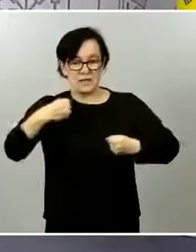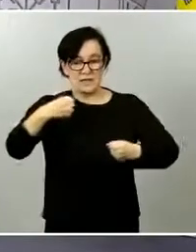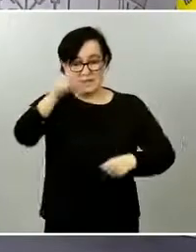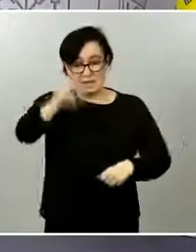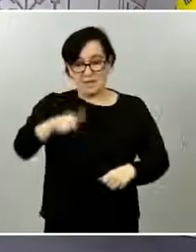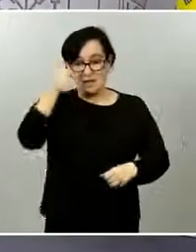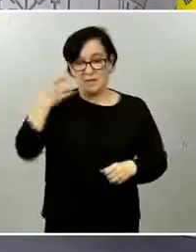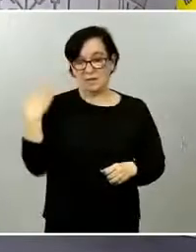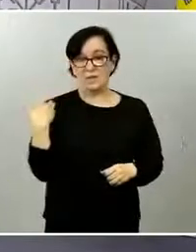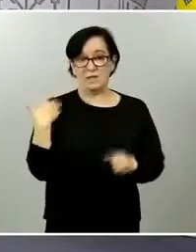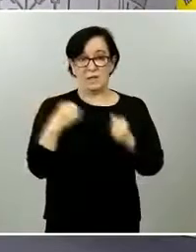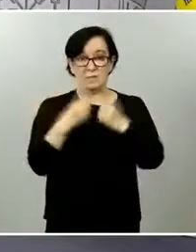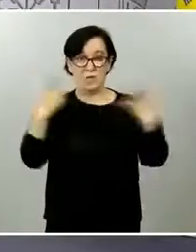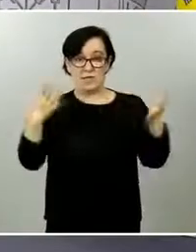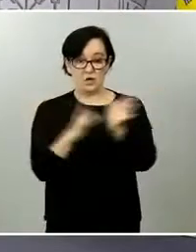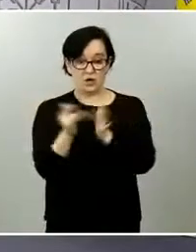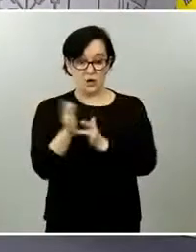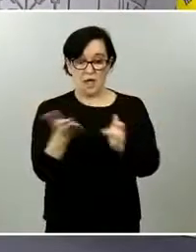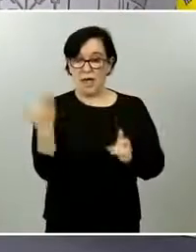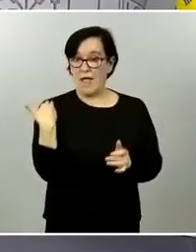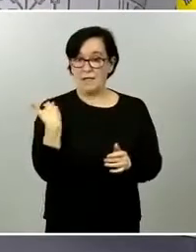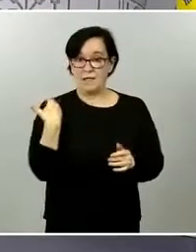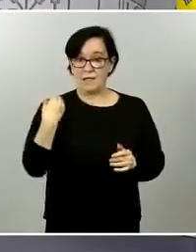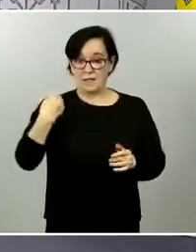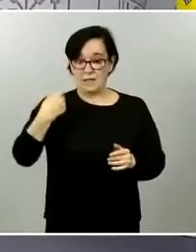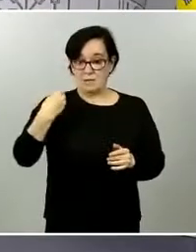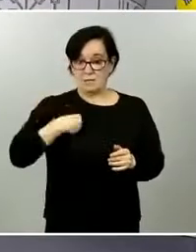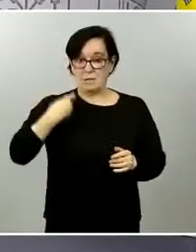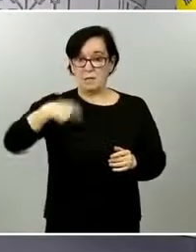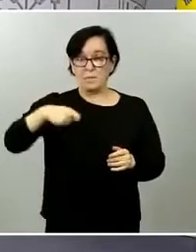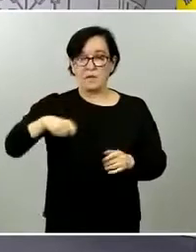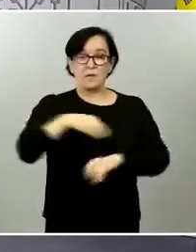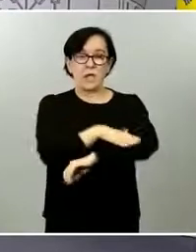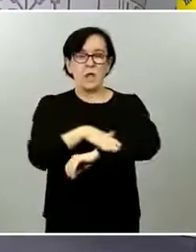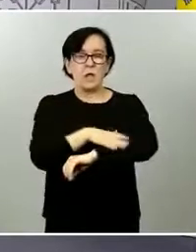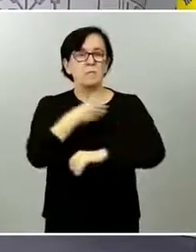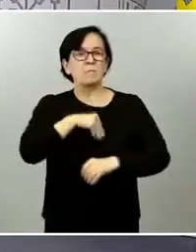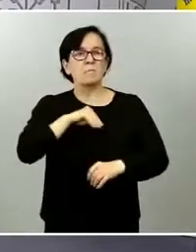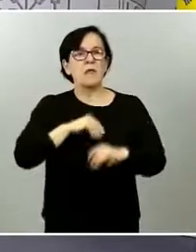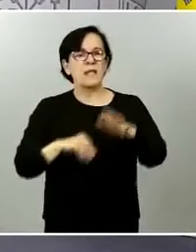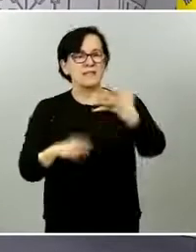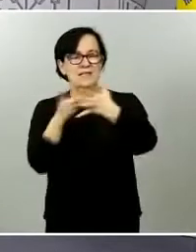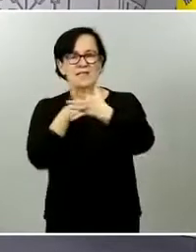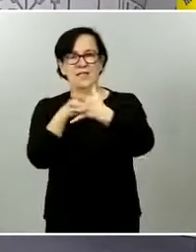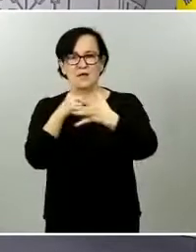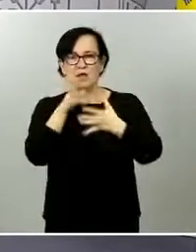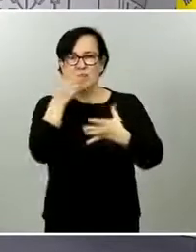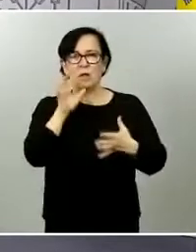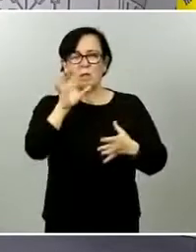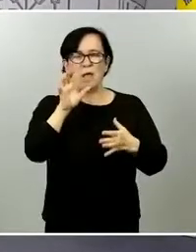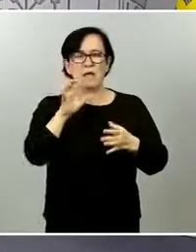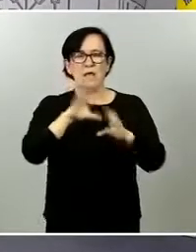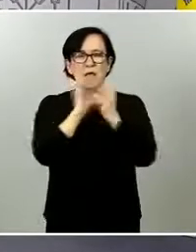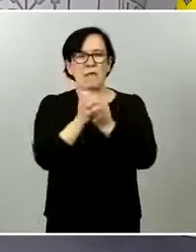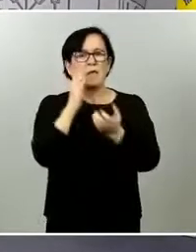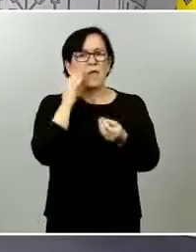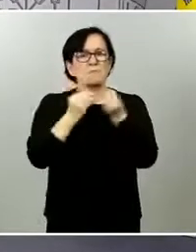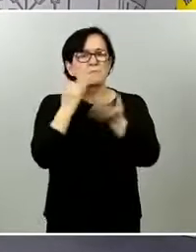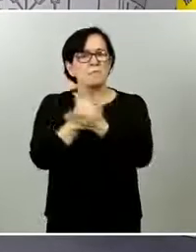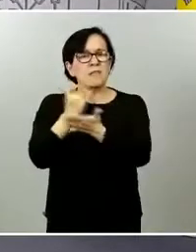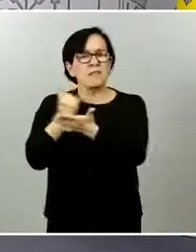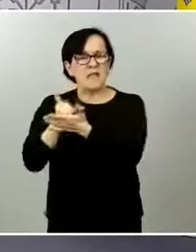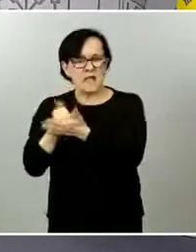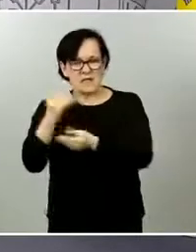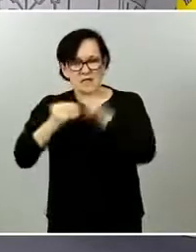la comunidad autónoma de Madrid de poner en peligro la vida de los madrileños y para el ministro de Sanidad Salvador Illa el pasado